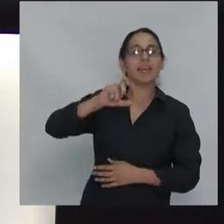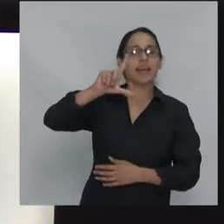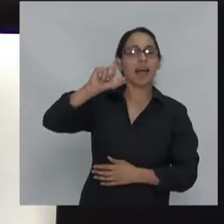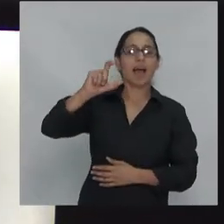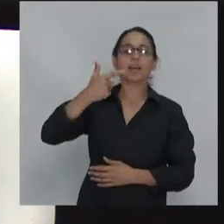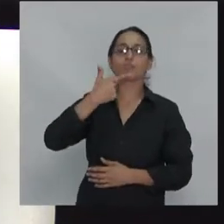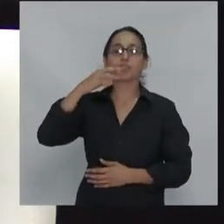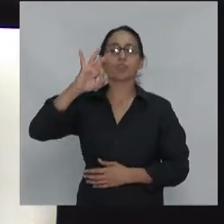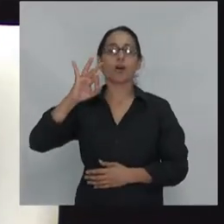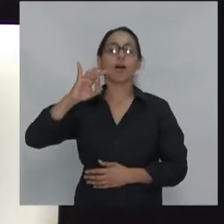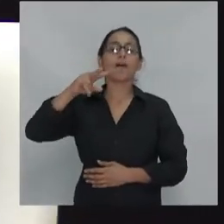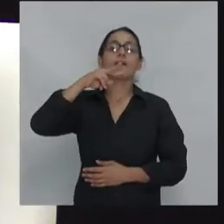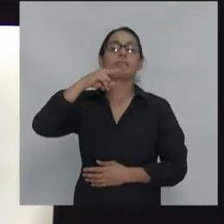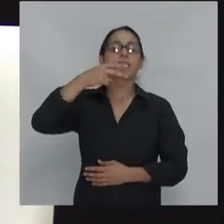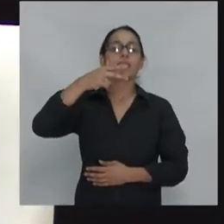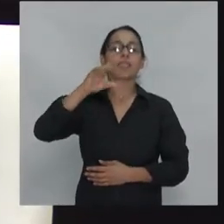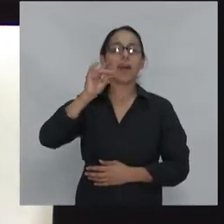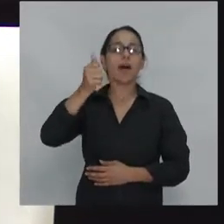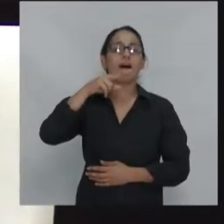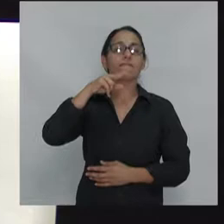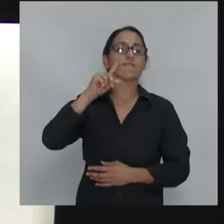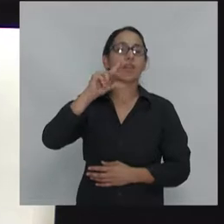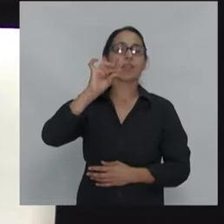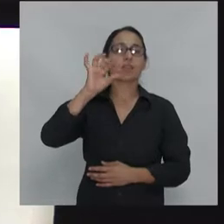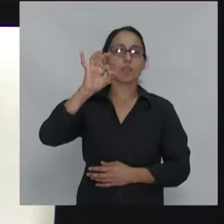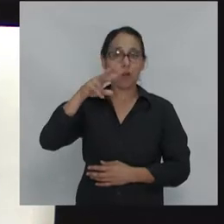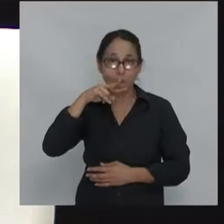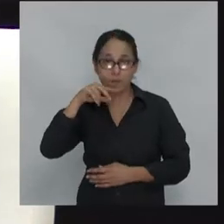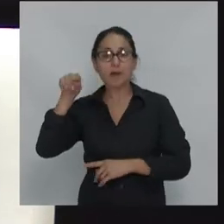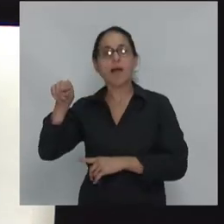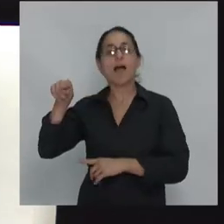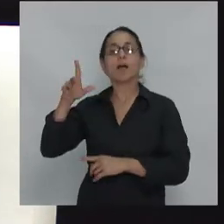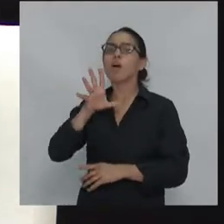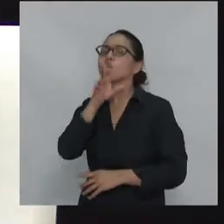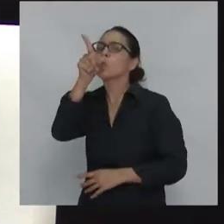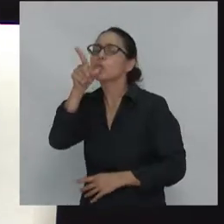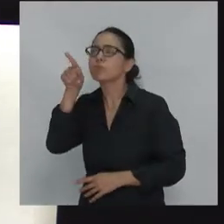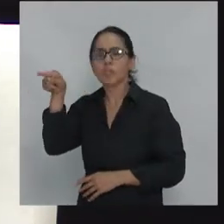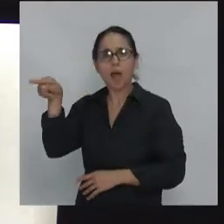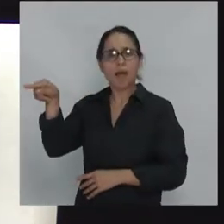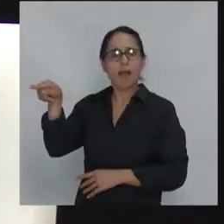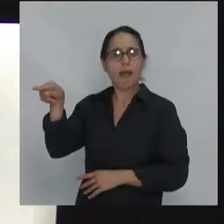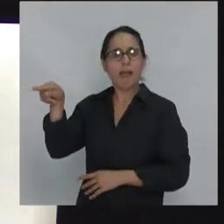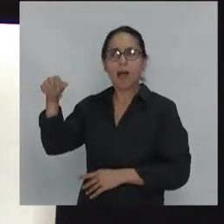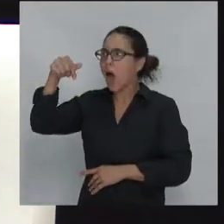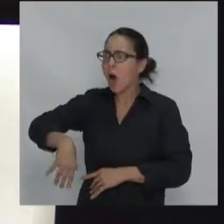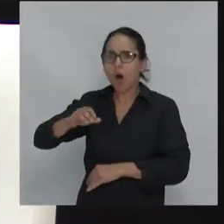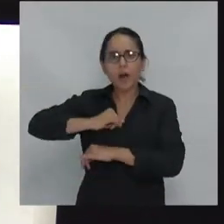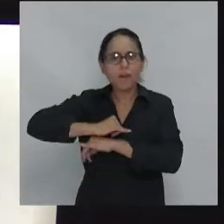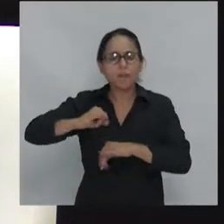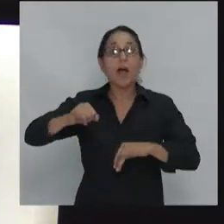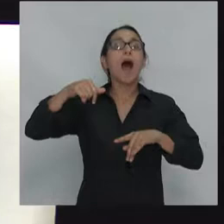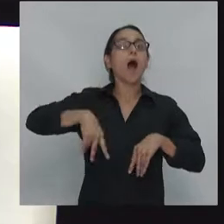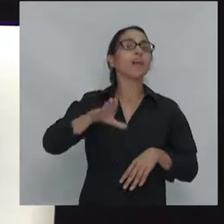a que nos comparta la perspectiva desde Rusia Rusia ha estado como hace años no estaba en las noticias en Estados